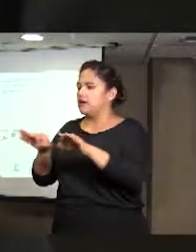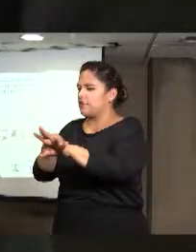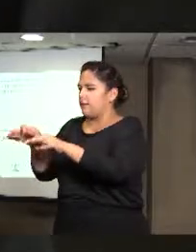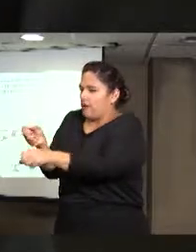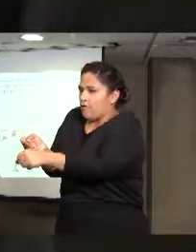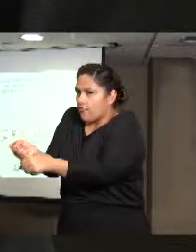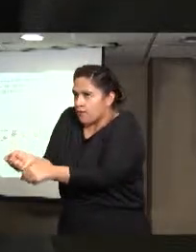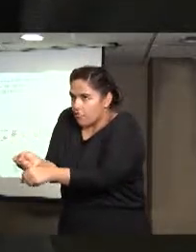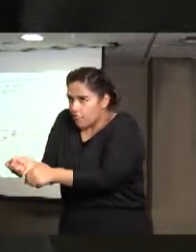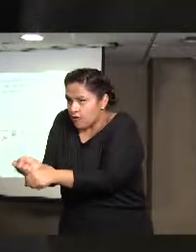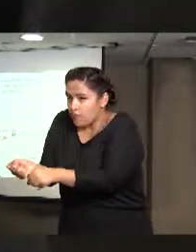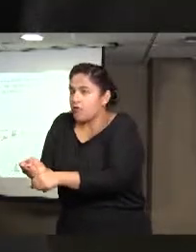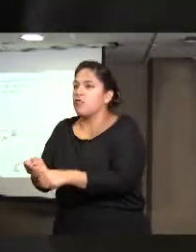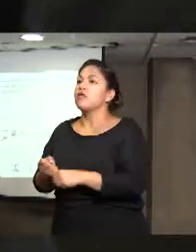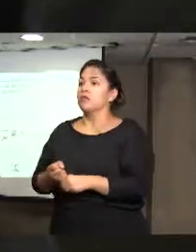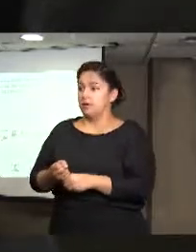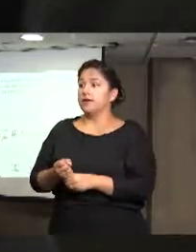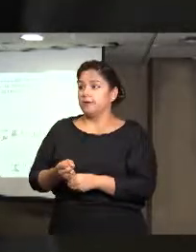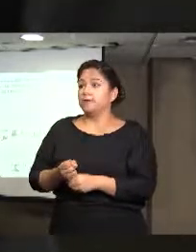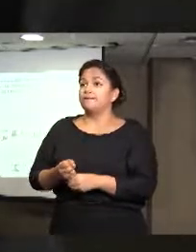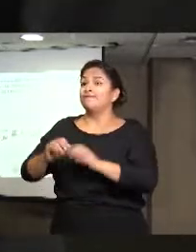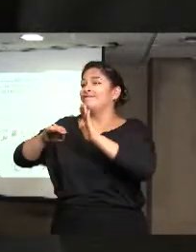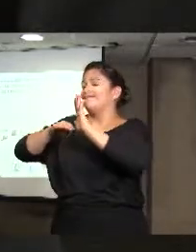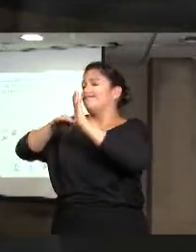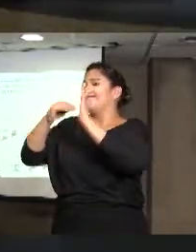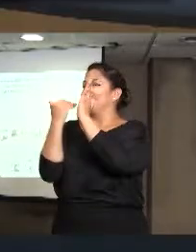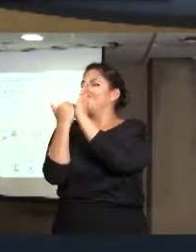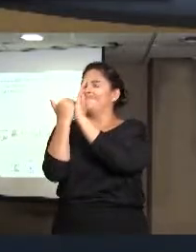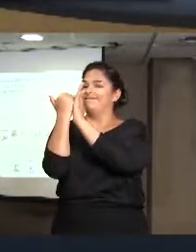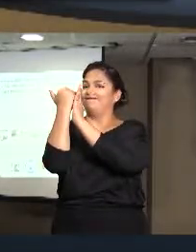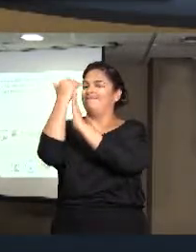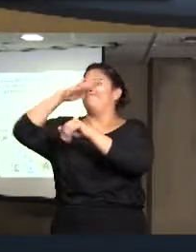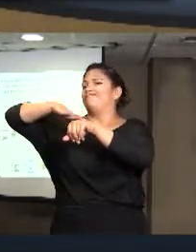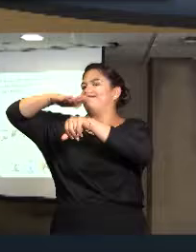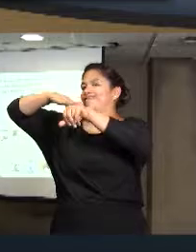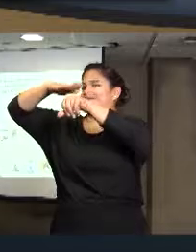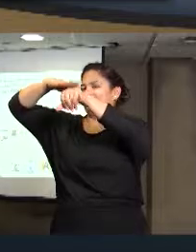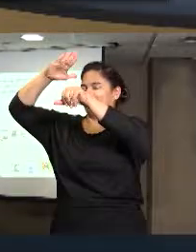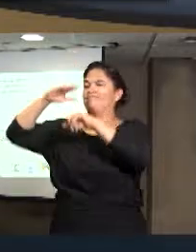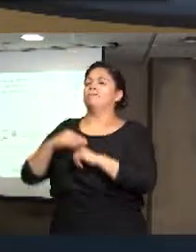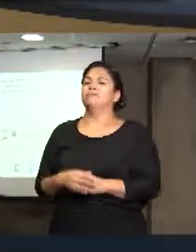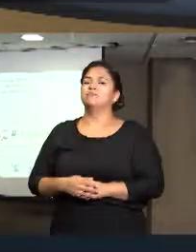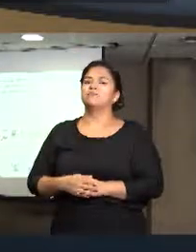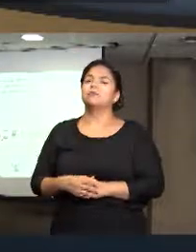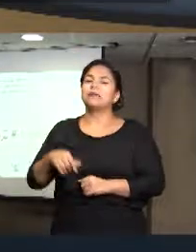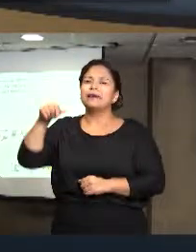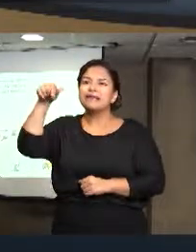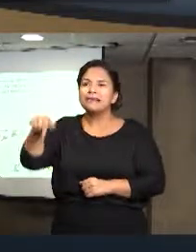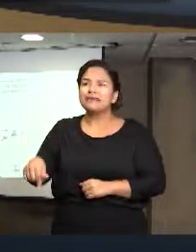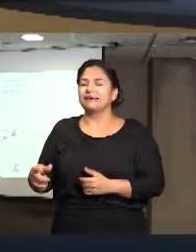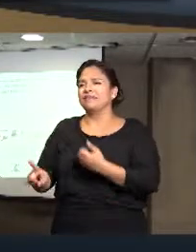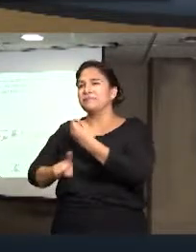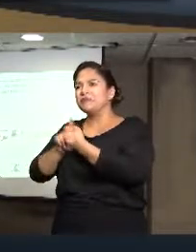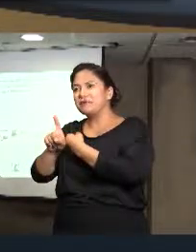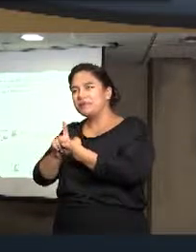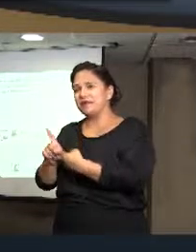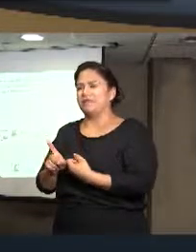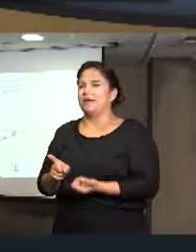también se encuentra aumentando. Entonces, bueno, es un delito que el problema para poder